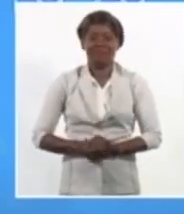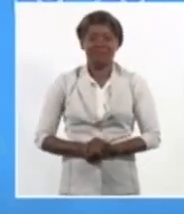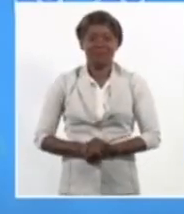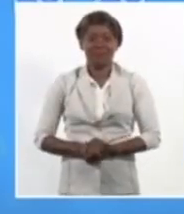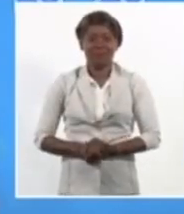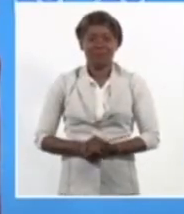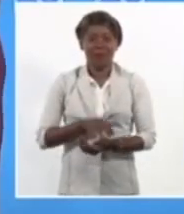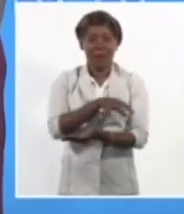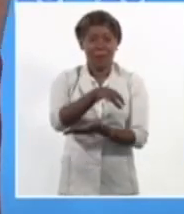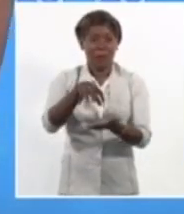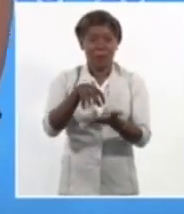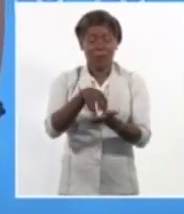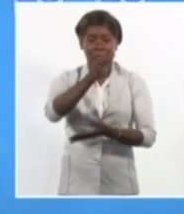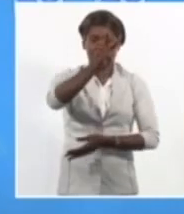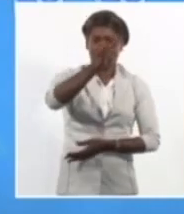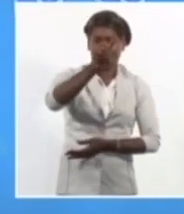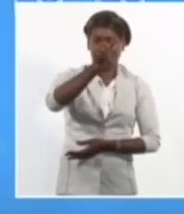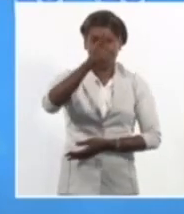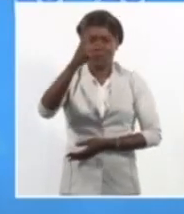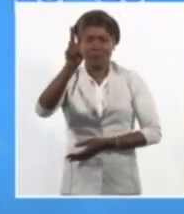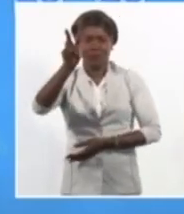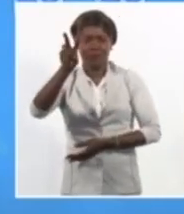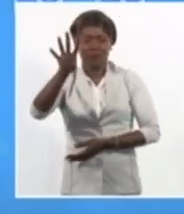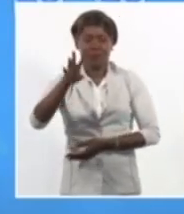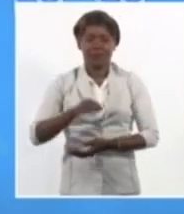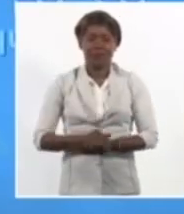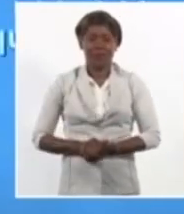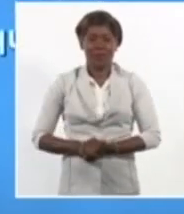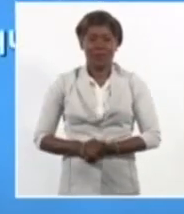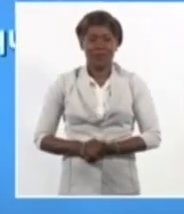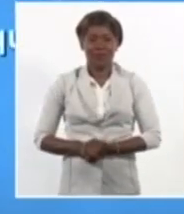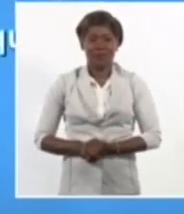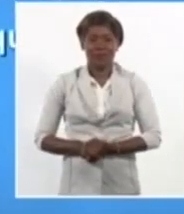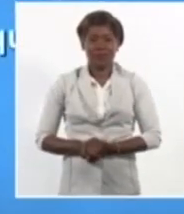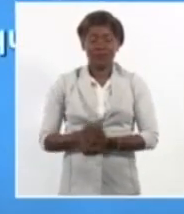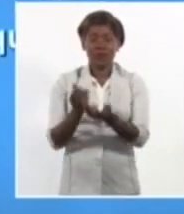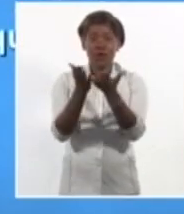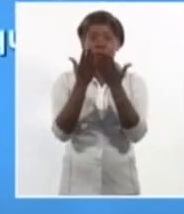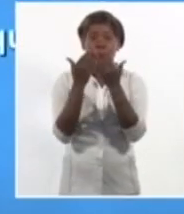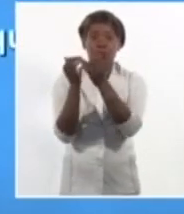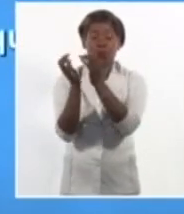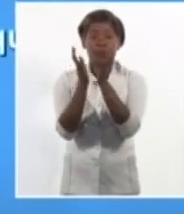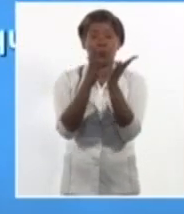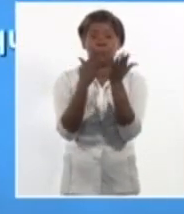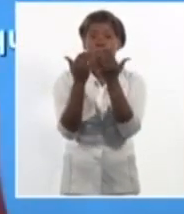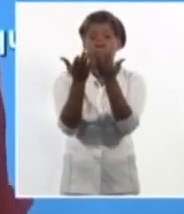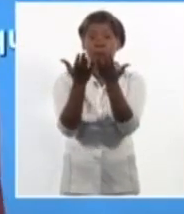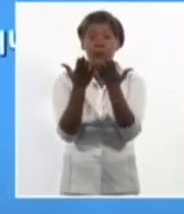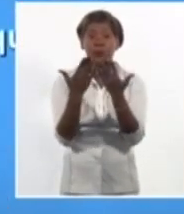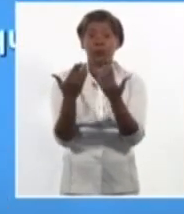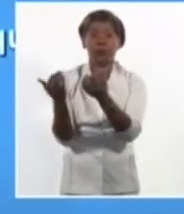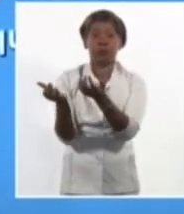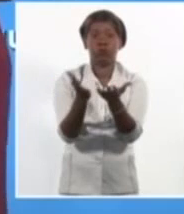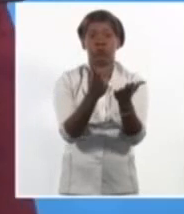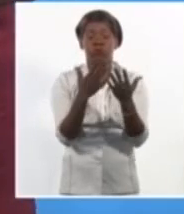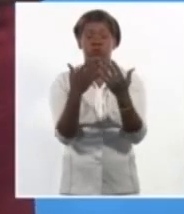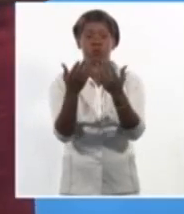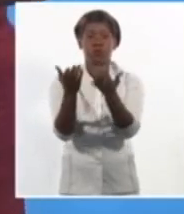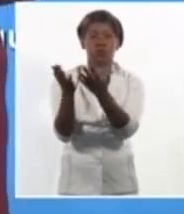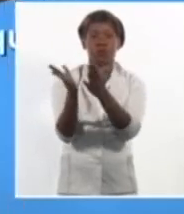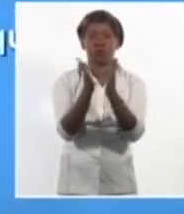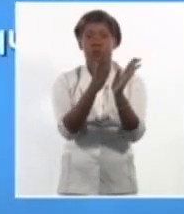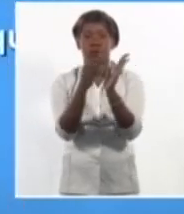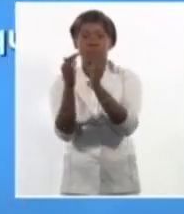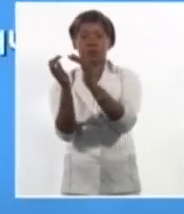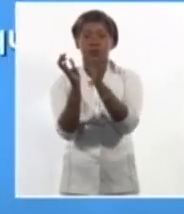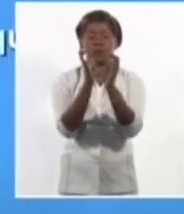país entre 21 y 24 grados Celsius. Los vientos del norte en las regiones occidental y central, velocidades entre 10 y 25